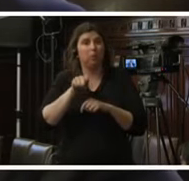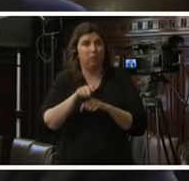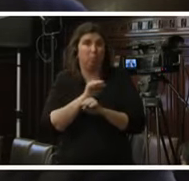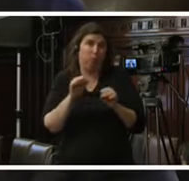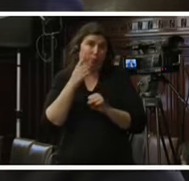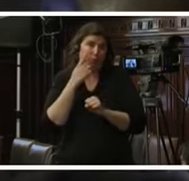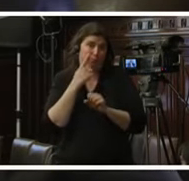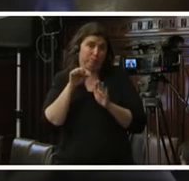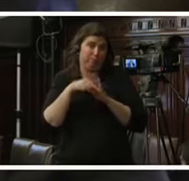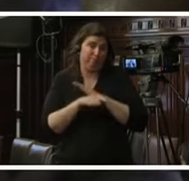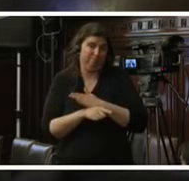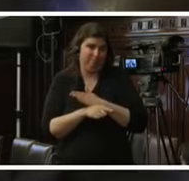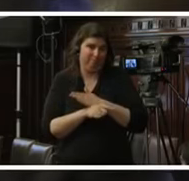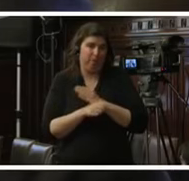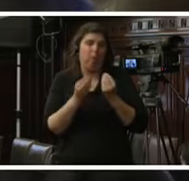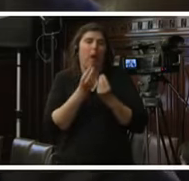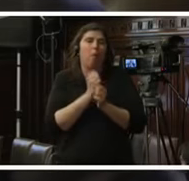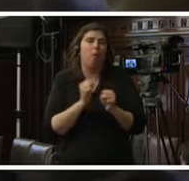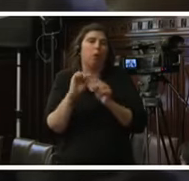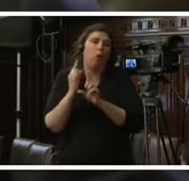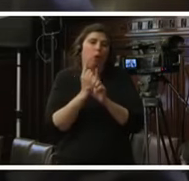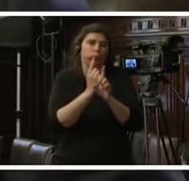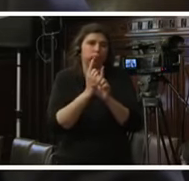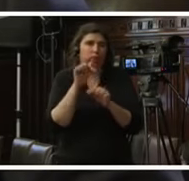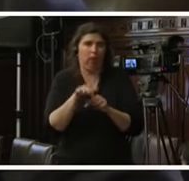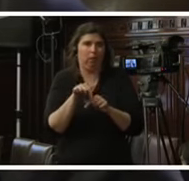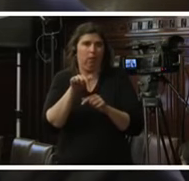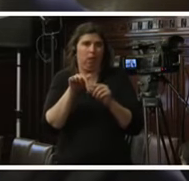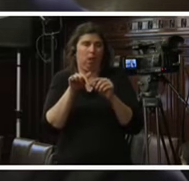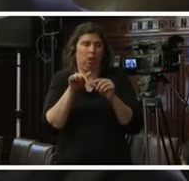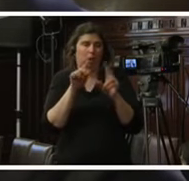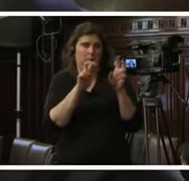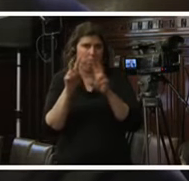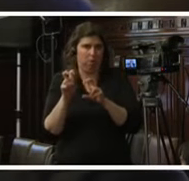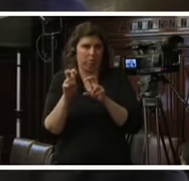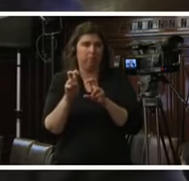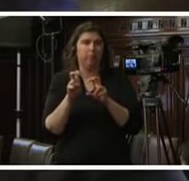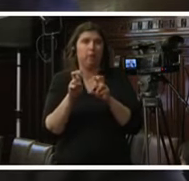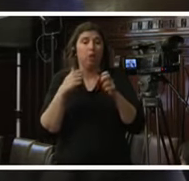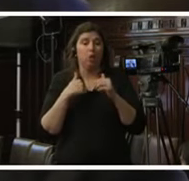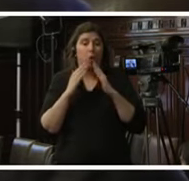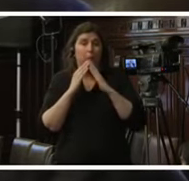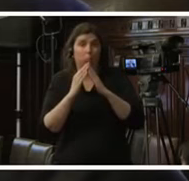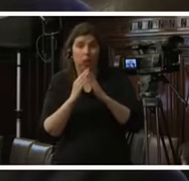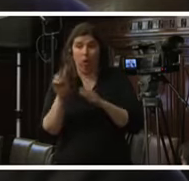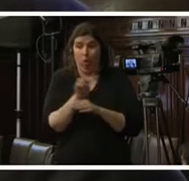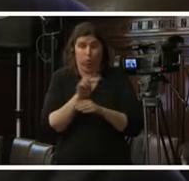porque le damos seguimiento a este asunto y yo le preguntaría a ambas partes